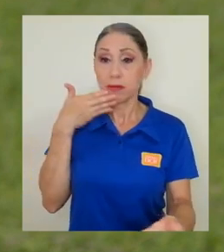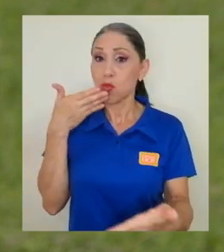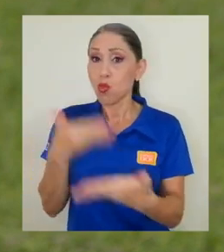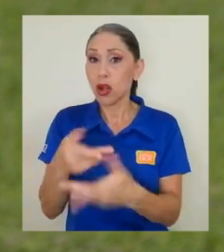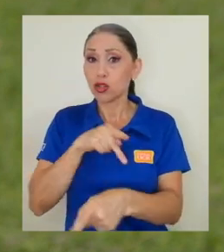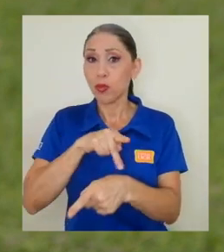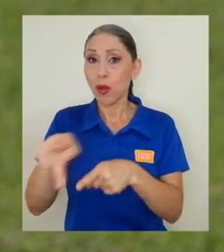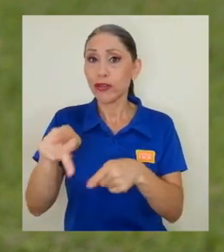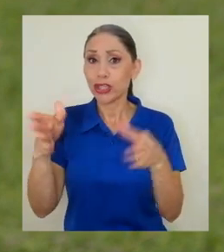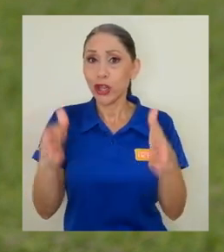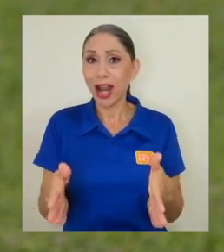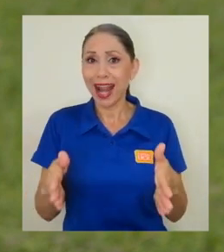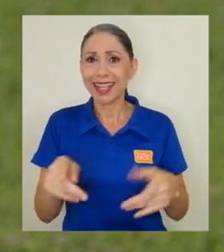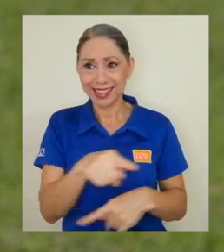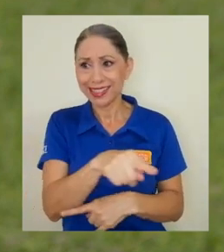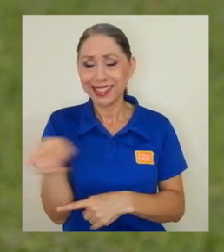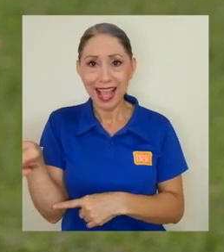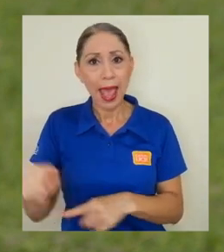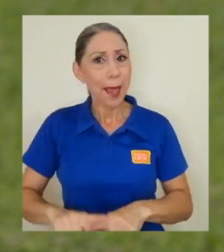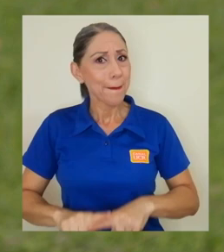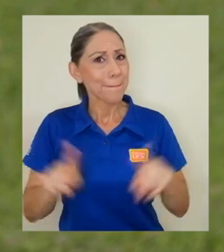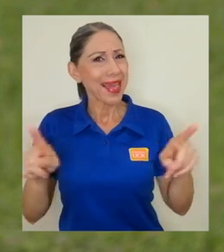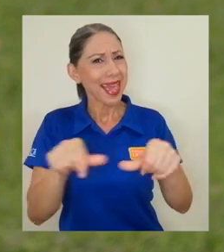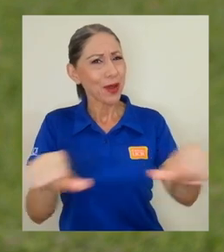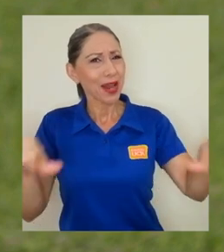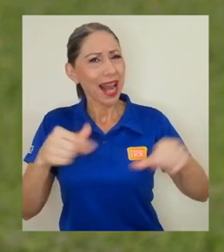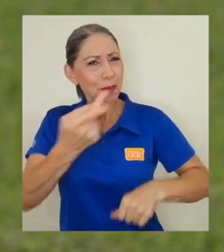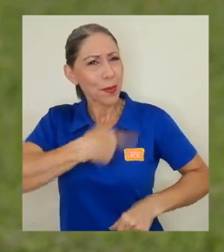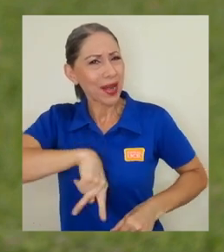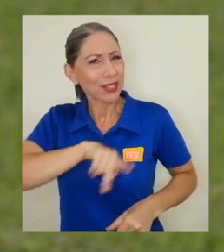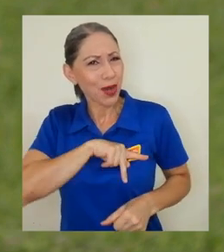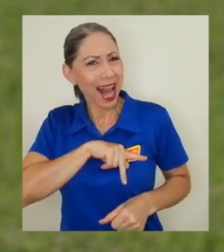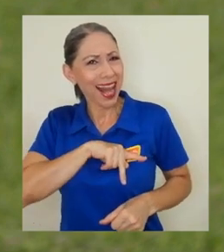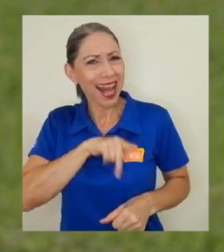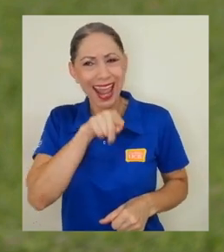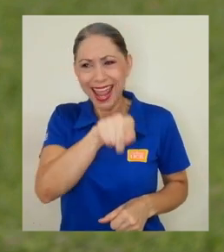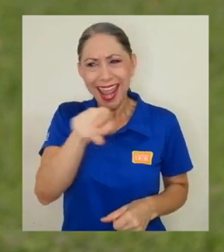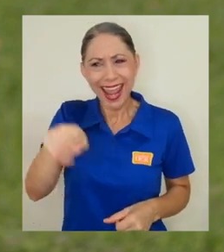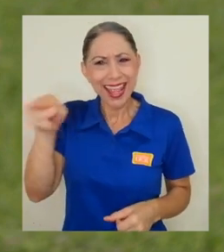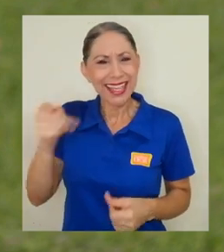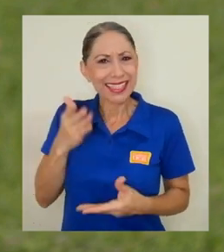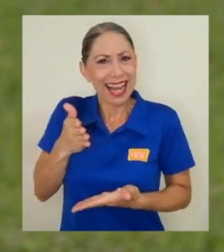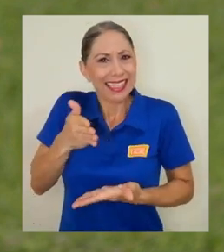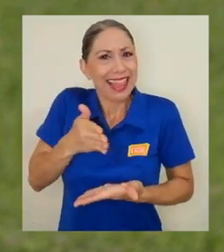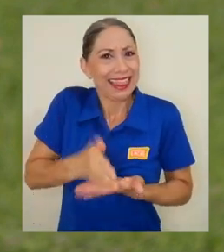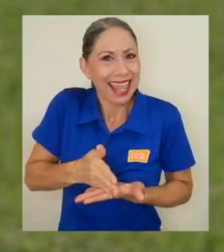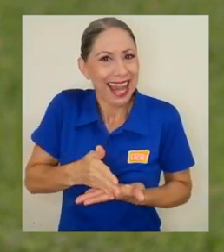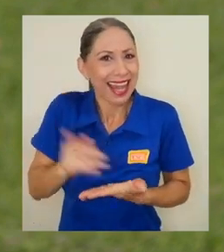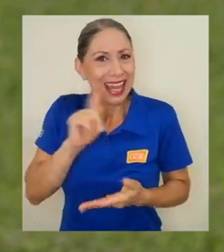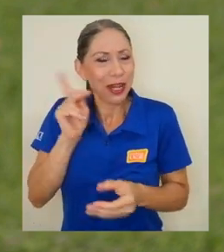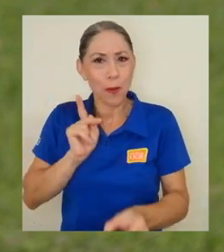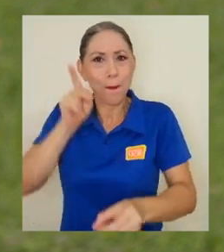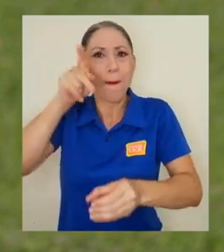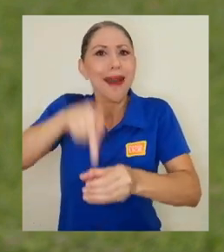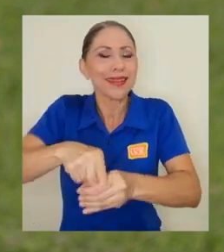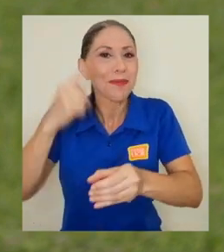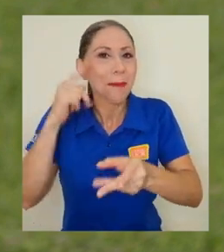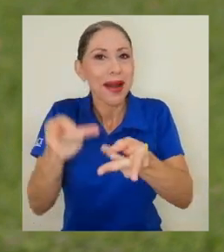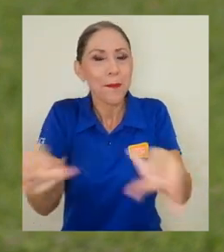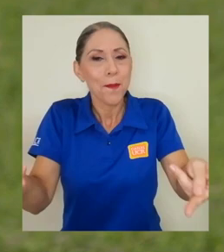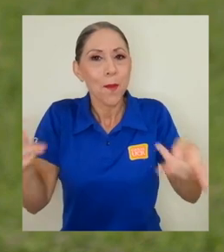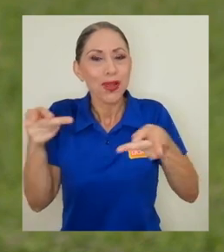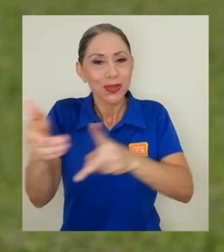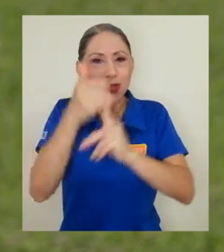pero en el ámbito personal hay algo que las detiene a estar en esos puestos de toma de decisión.